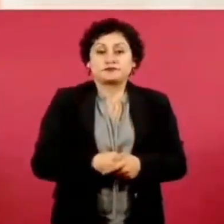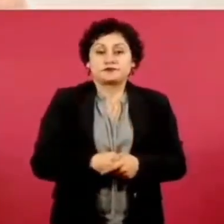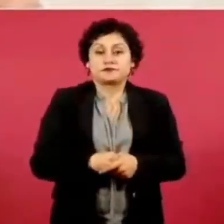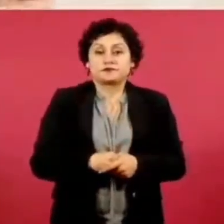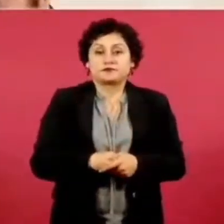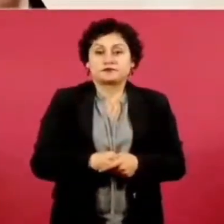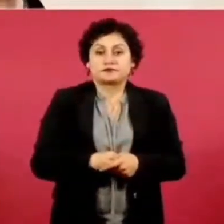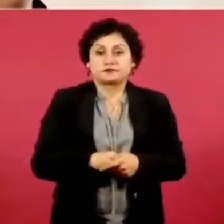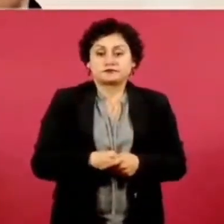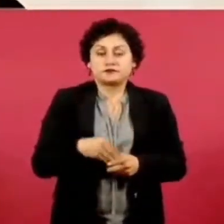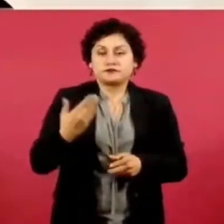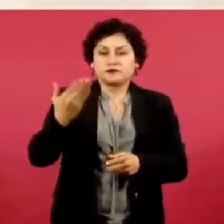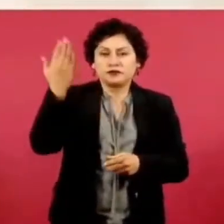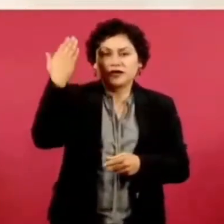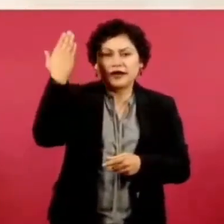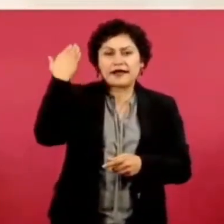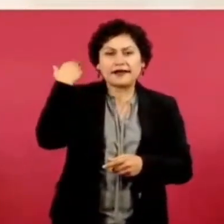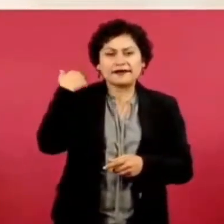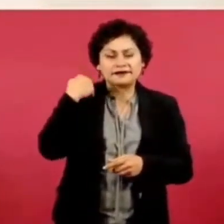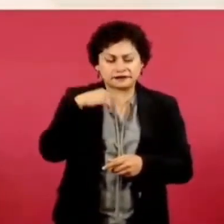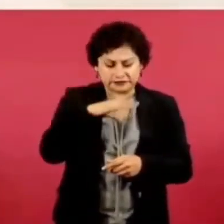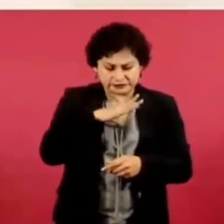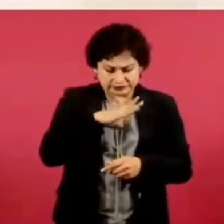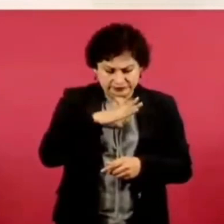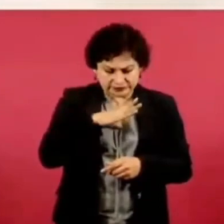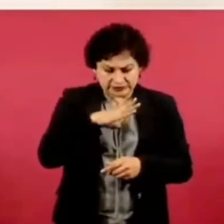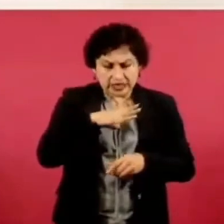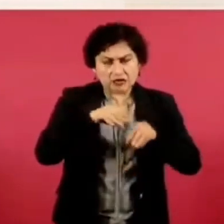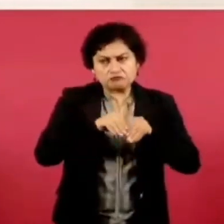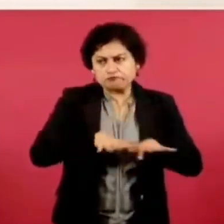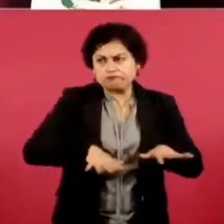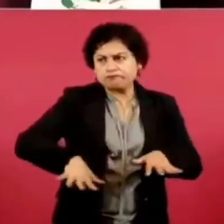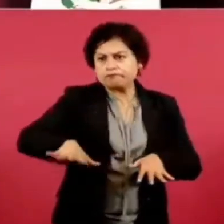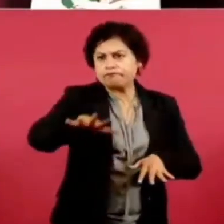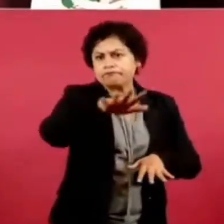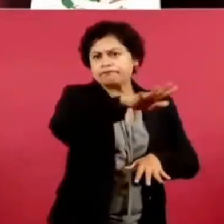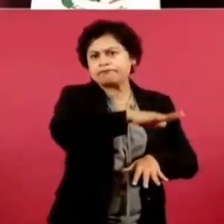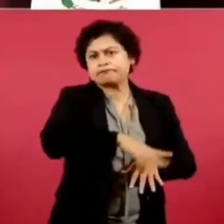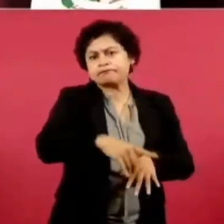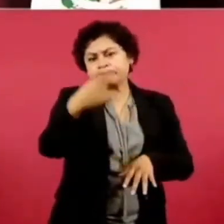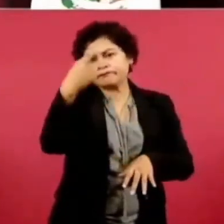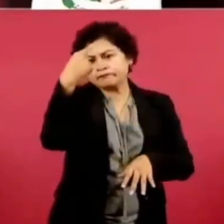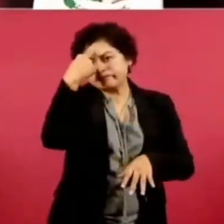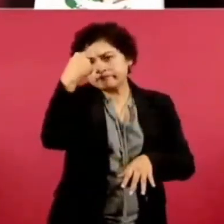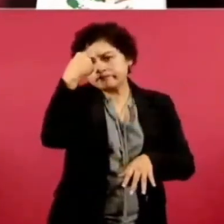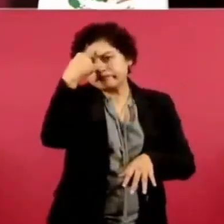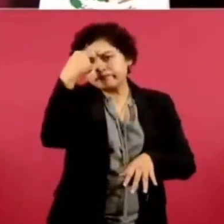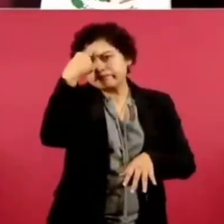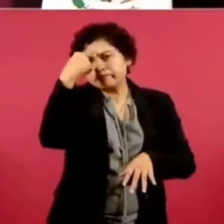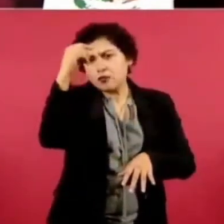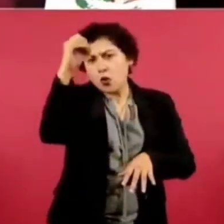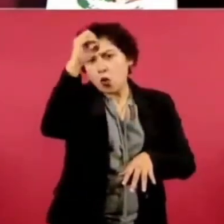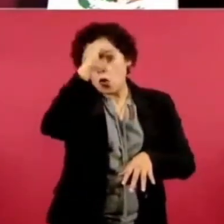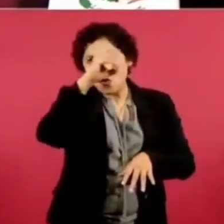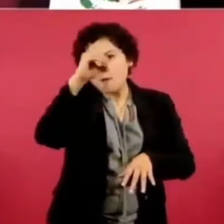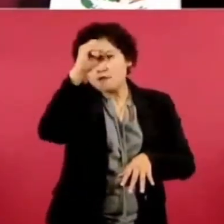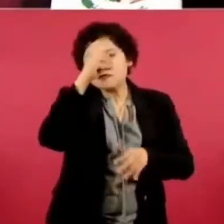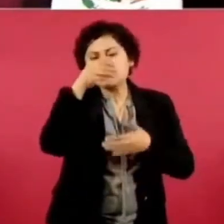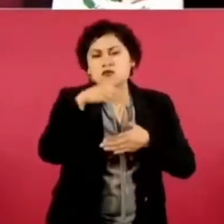toda una corriente de opinión en favor de los independientes,